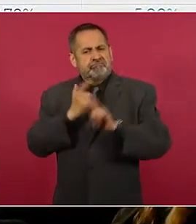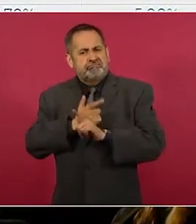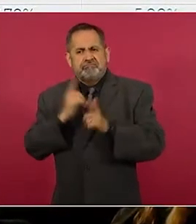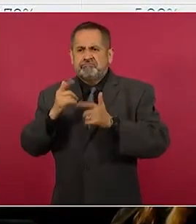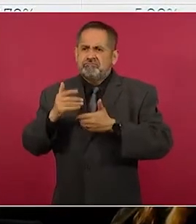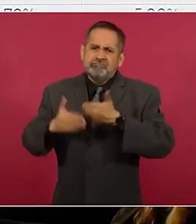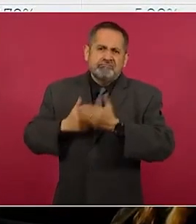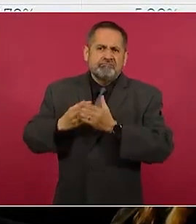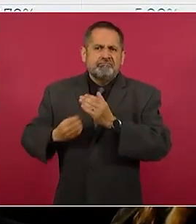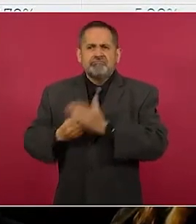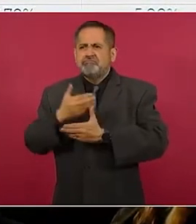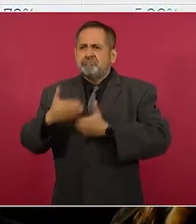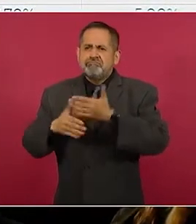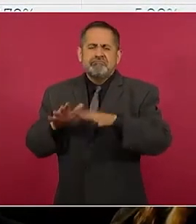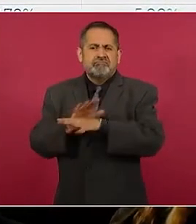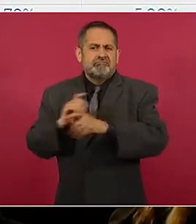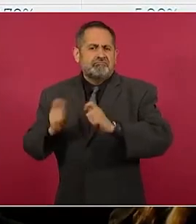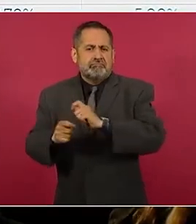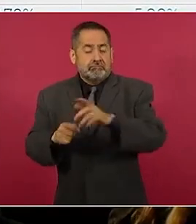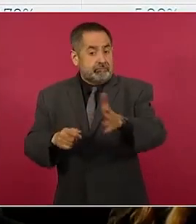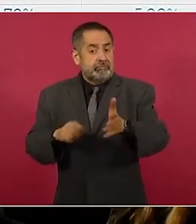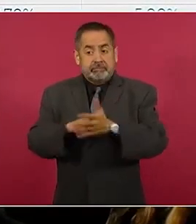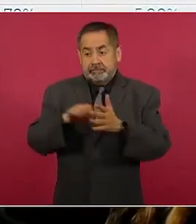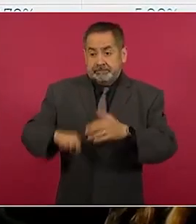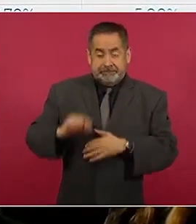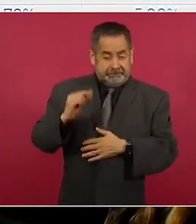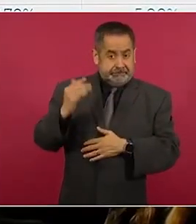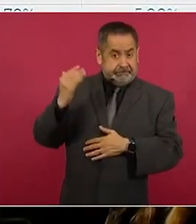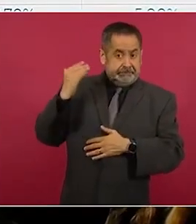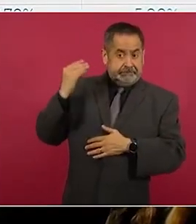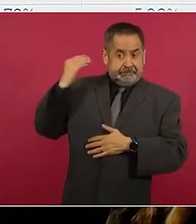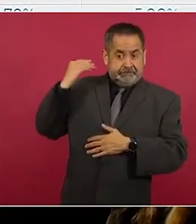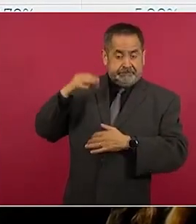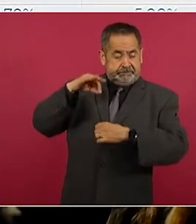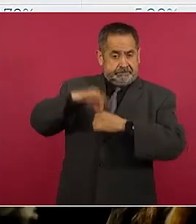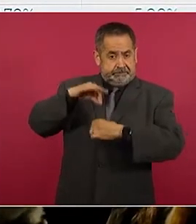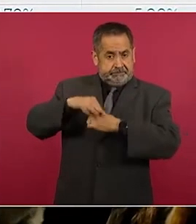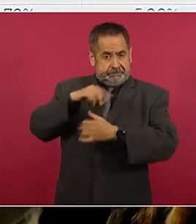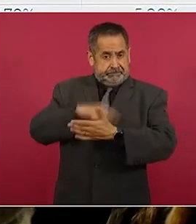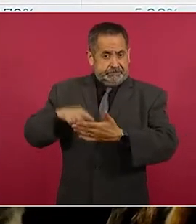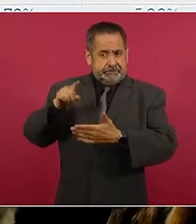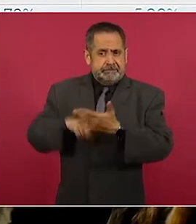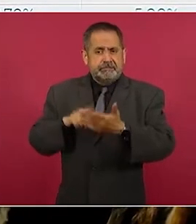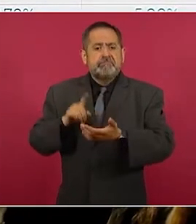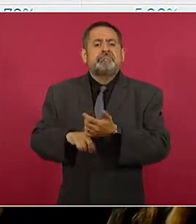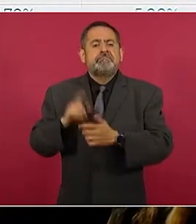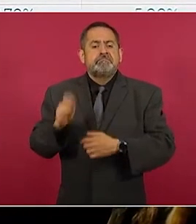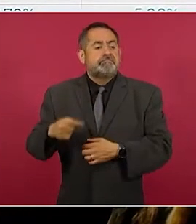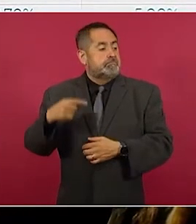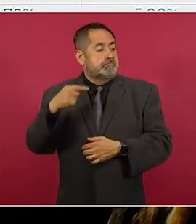Ahí, por ejemplo, en la última elección el PAN